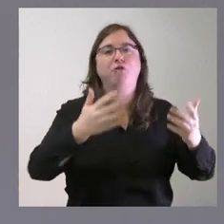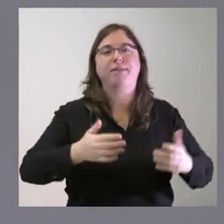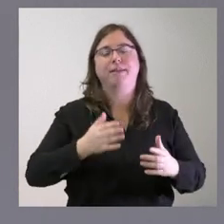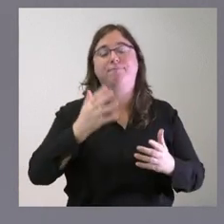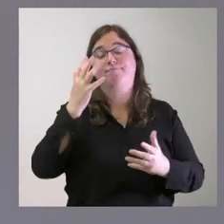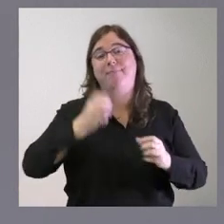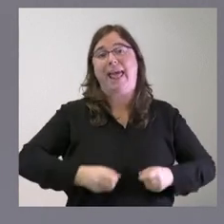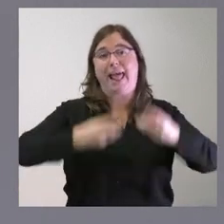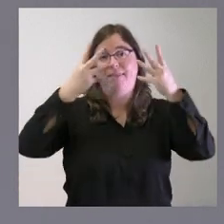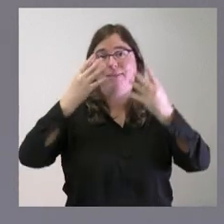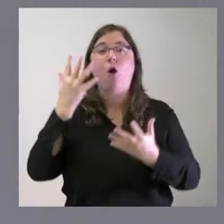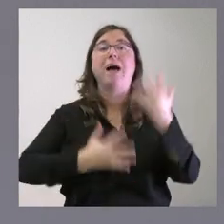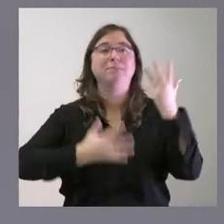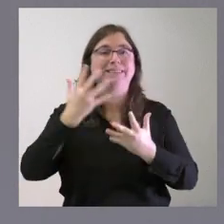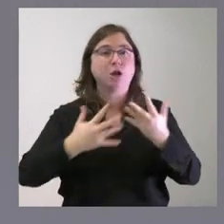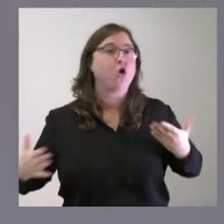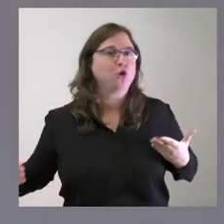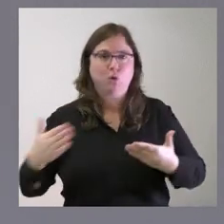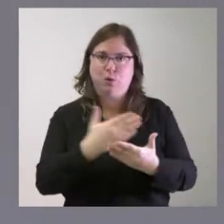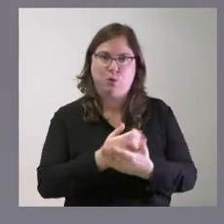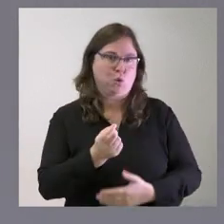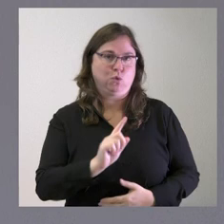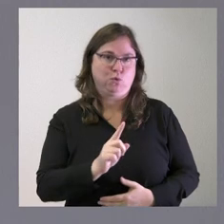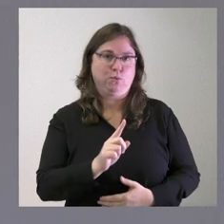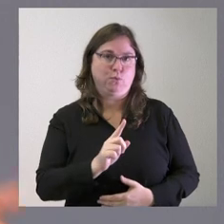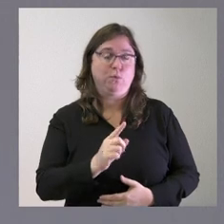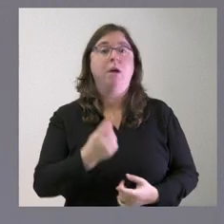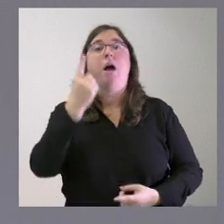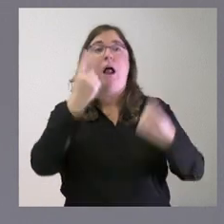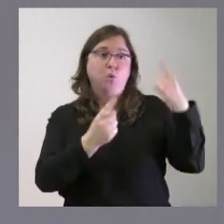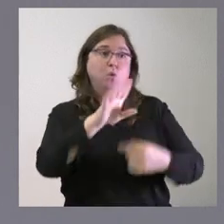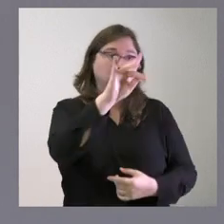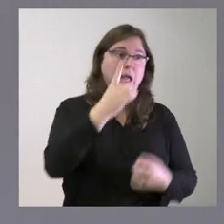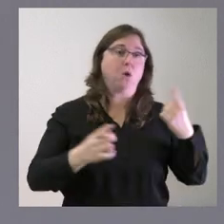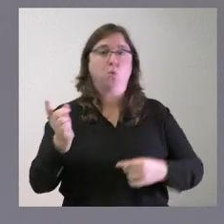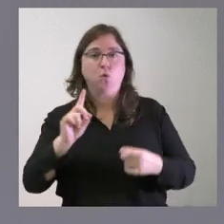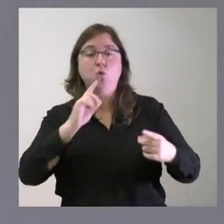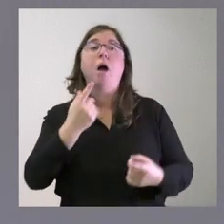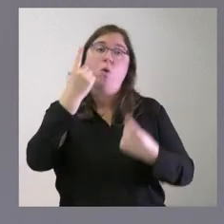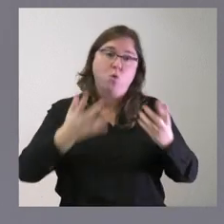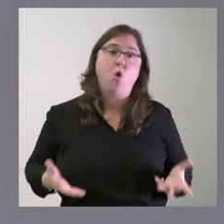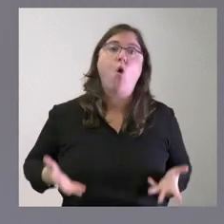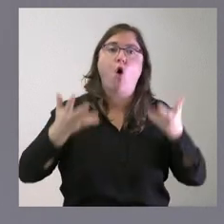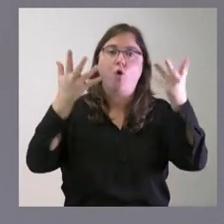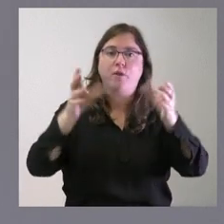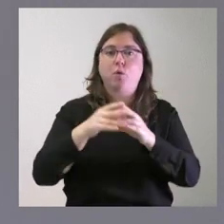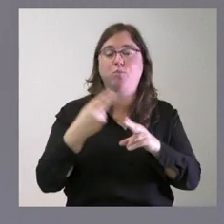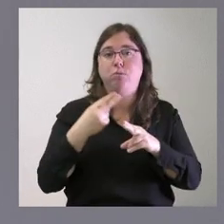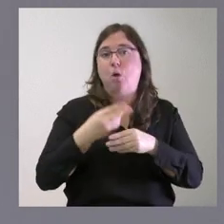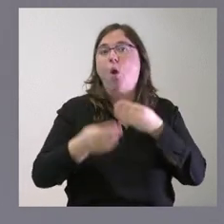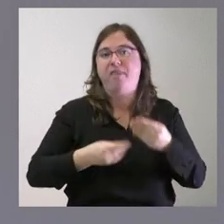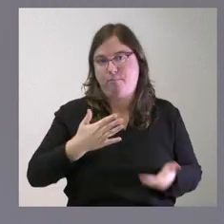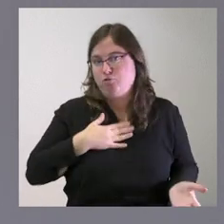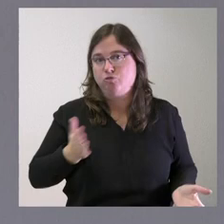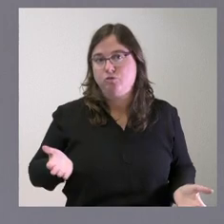cumplir esas finalidades no todos pueden cumplir esas finalidades y algunos sí se ponen a disposición de los partidos políticos cuando lo necesitan y eso es lo que hacemos